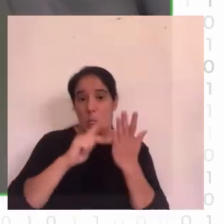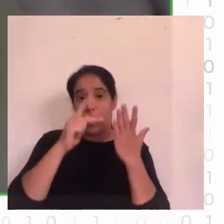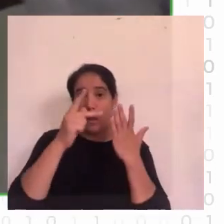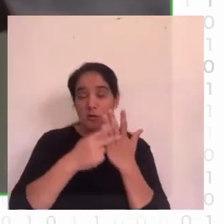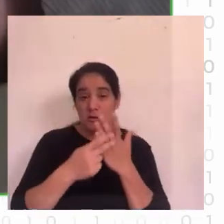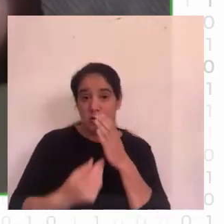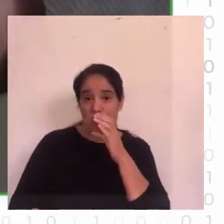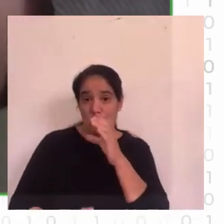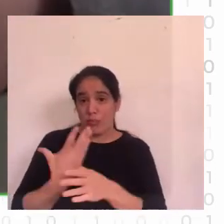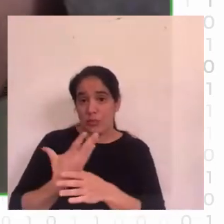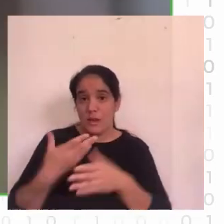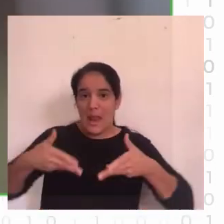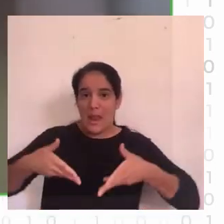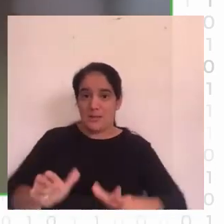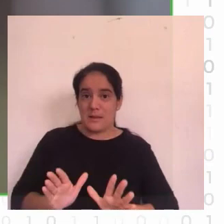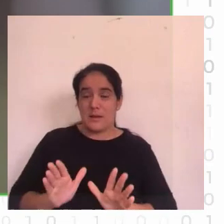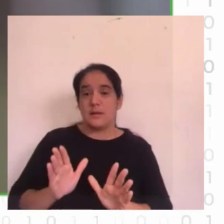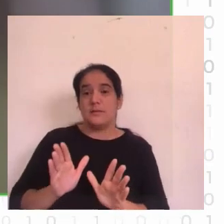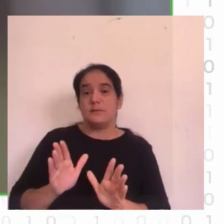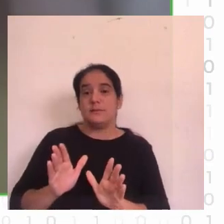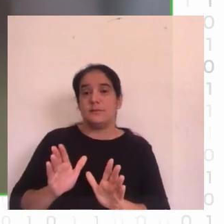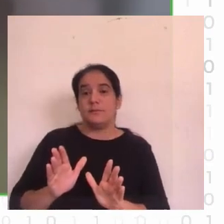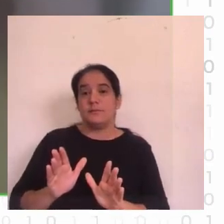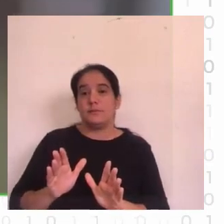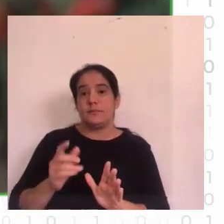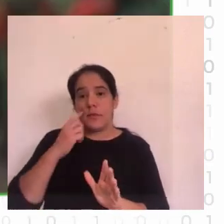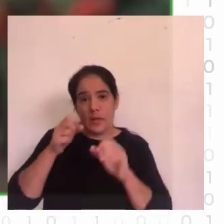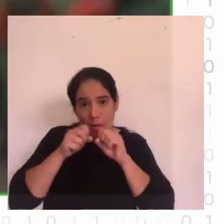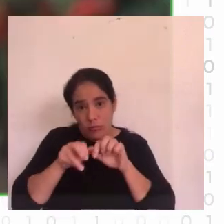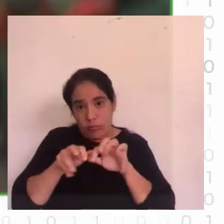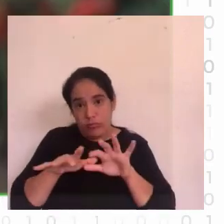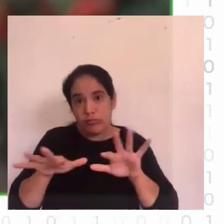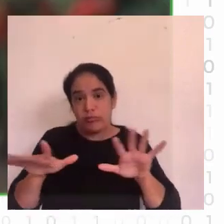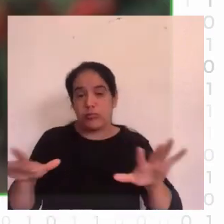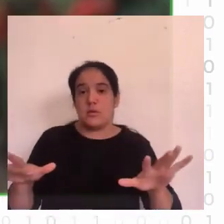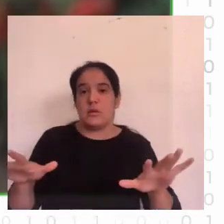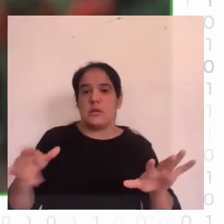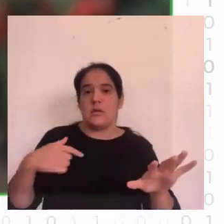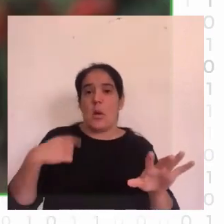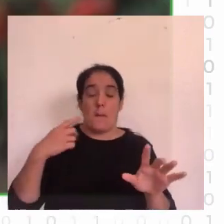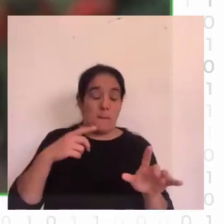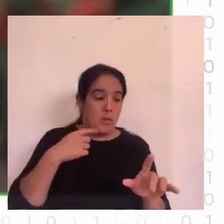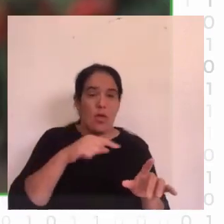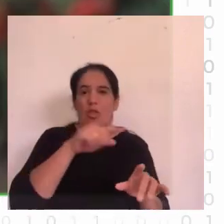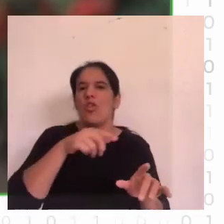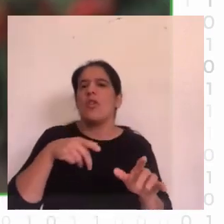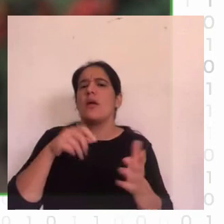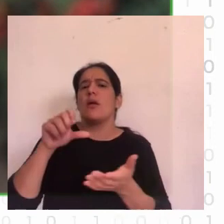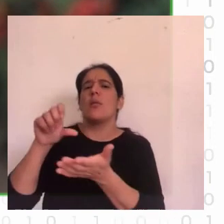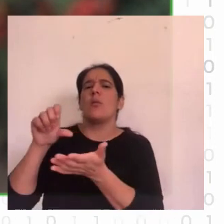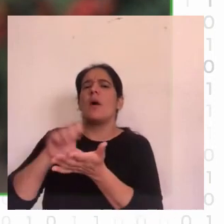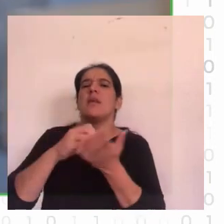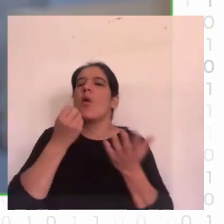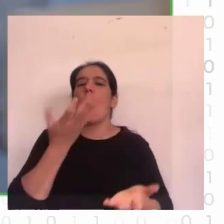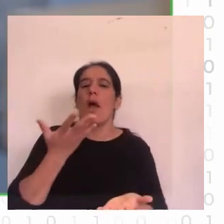de Uruguay Y lanzar al mercado Los mercados principales de MATICAP son Estados Unidos y